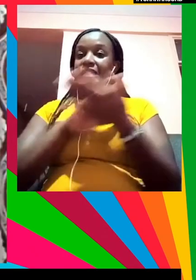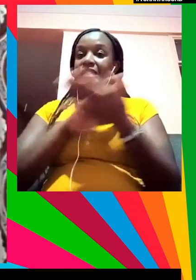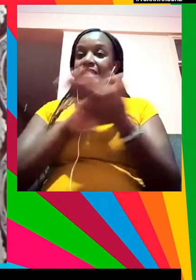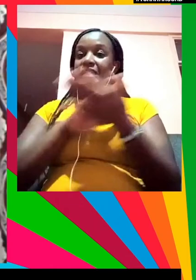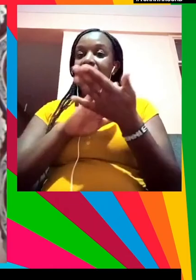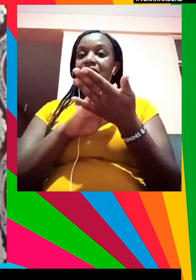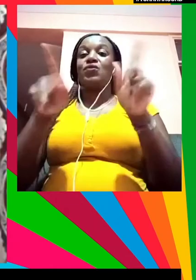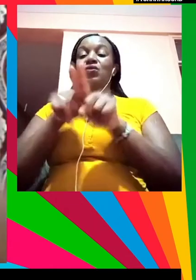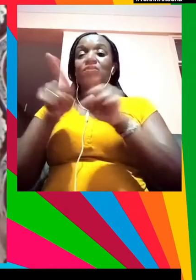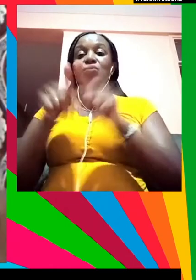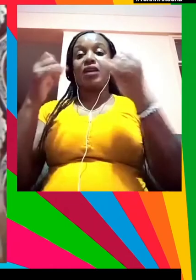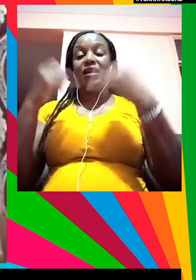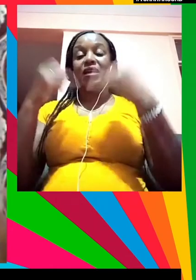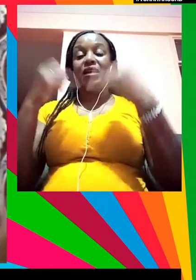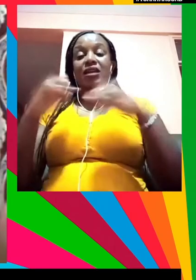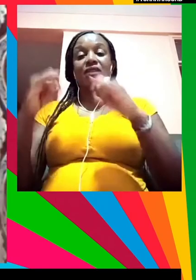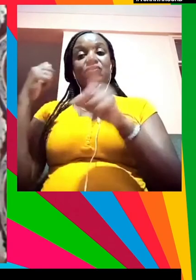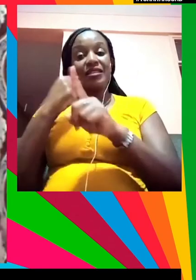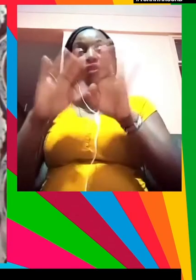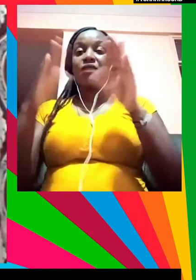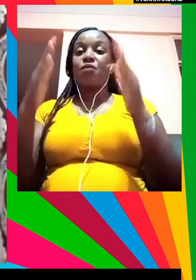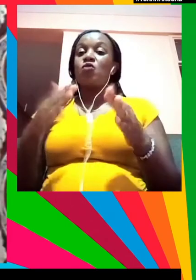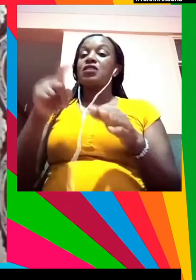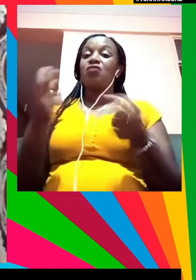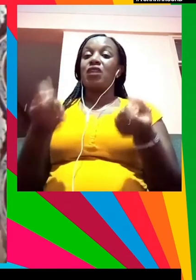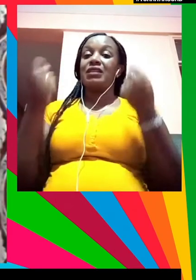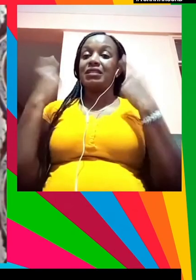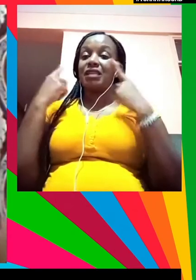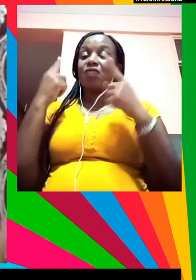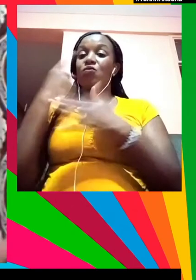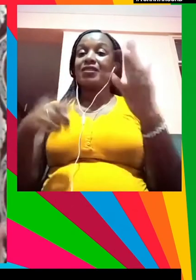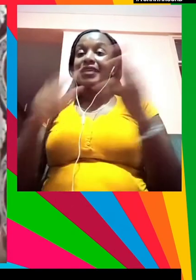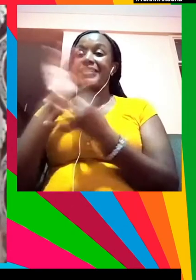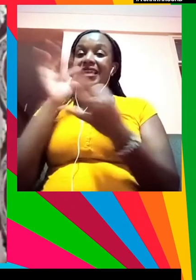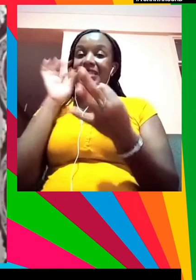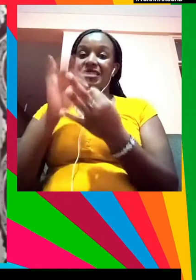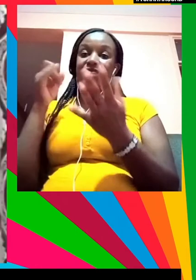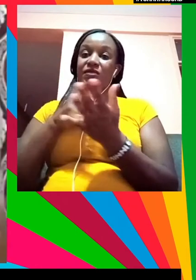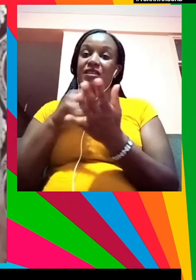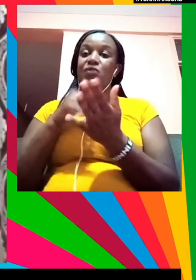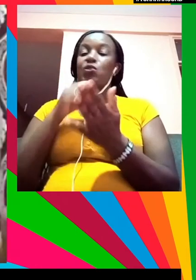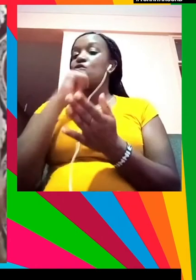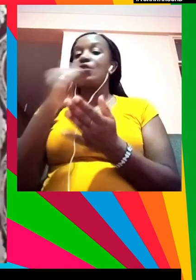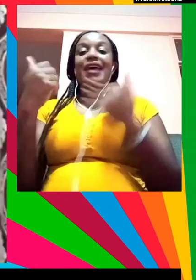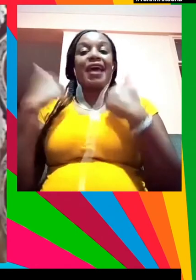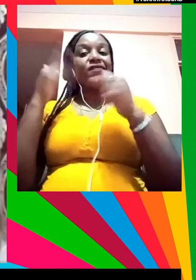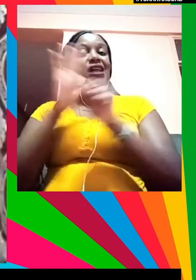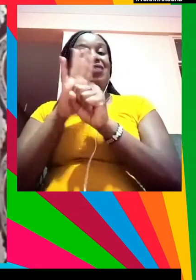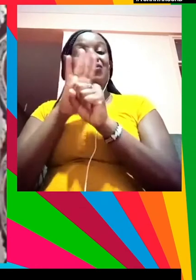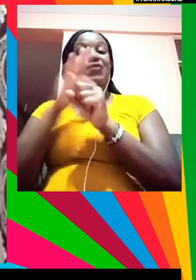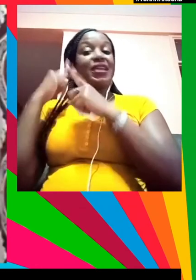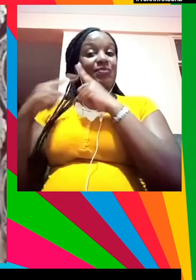o por un asiento en la mesa hemos de entender qué significa eso qué implica y no tenemos tanta experiencia